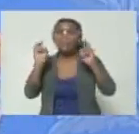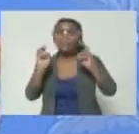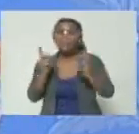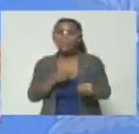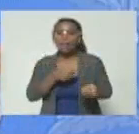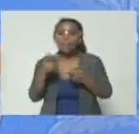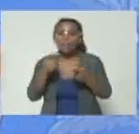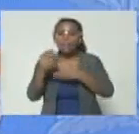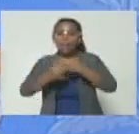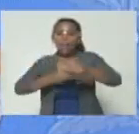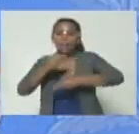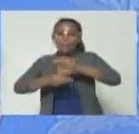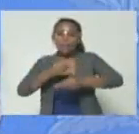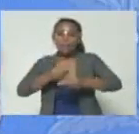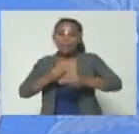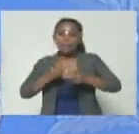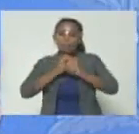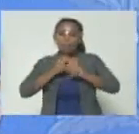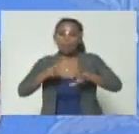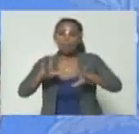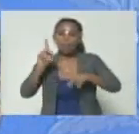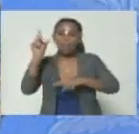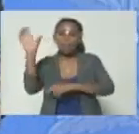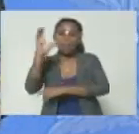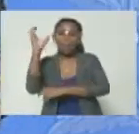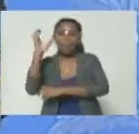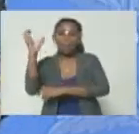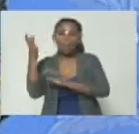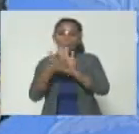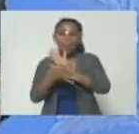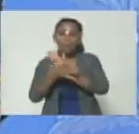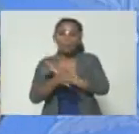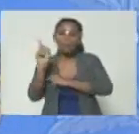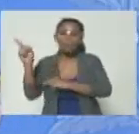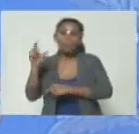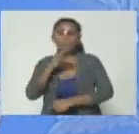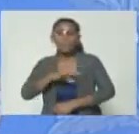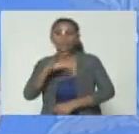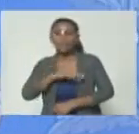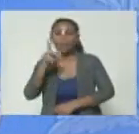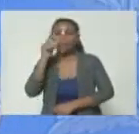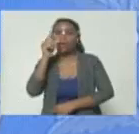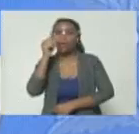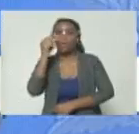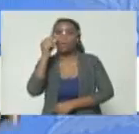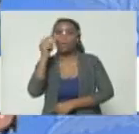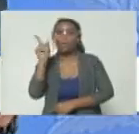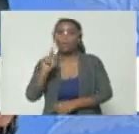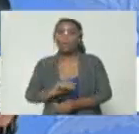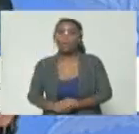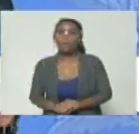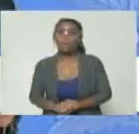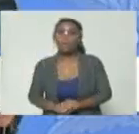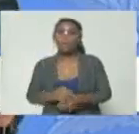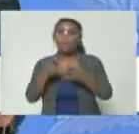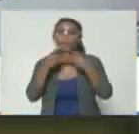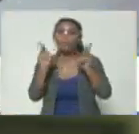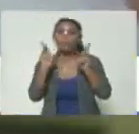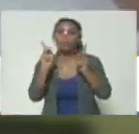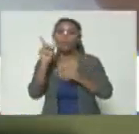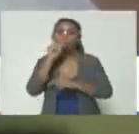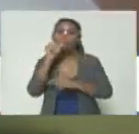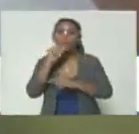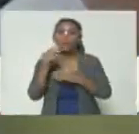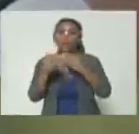masivo por parte de Colombia. Este señor Antonio Itriago publica tweets como